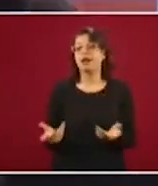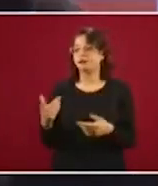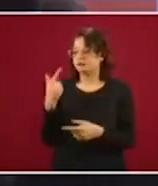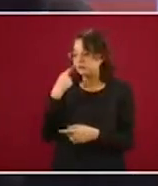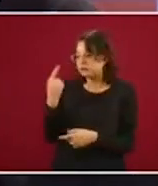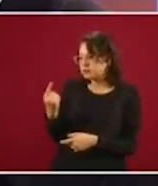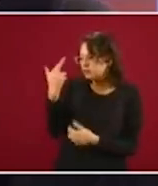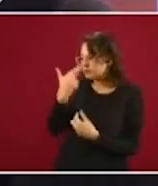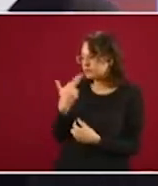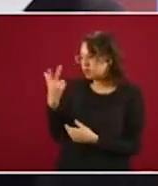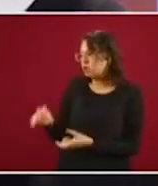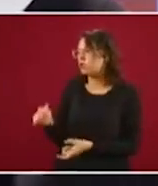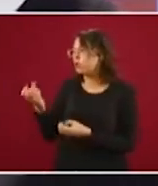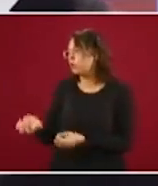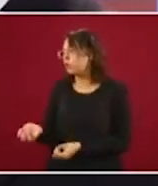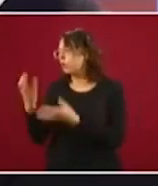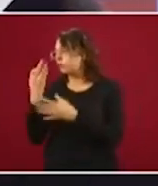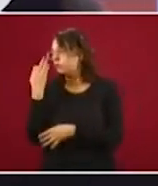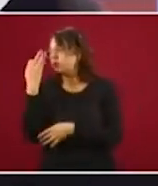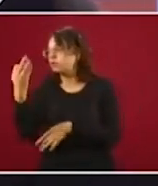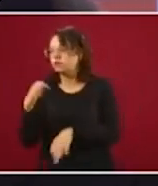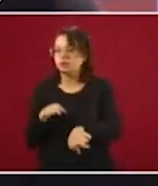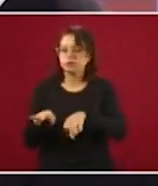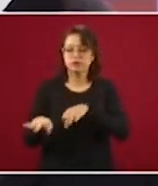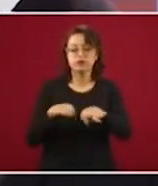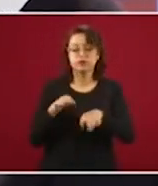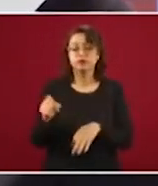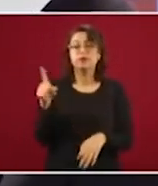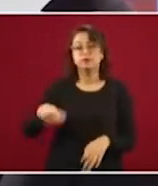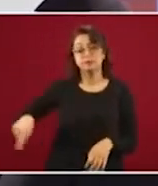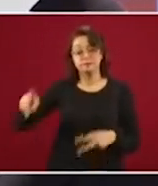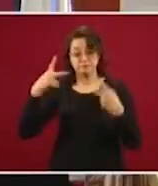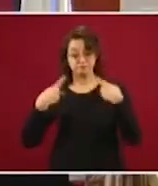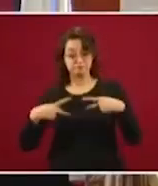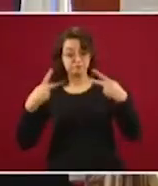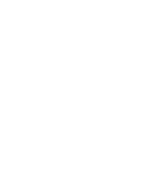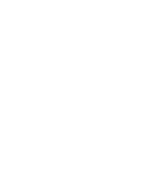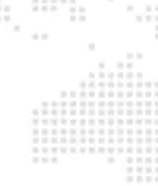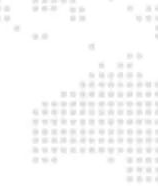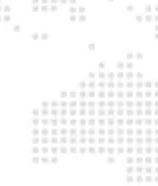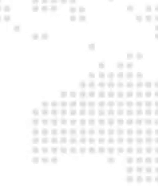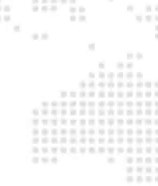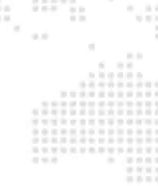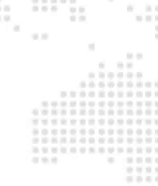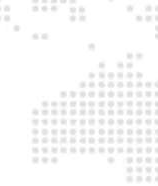condiciones adversas tiene la necesidad de resolverse más pronto.